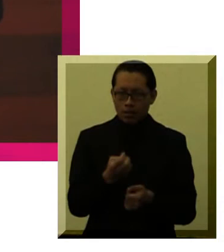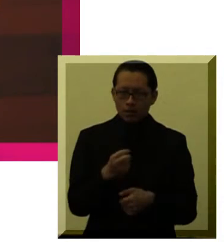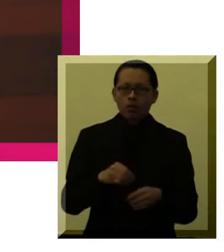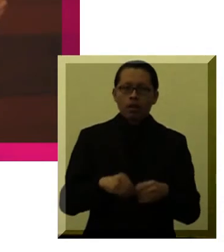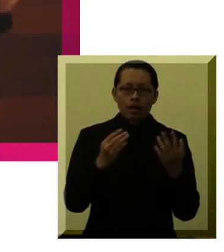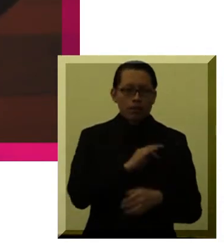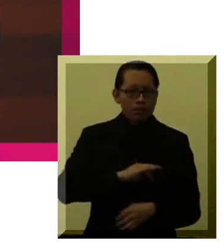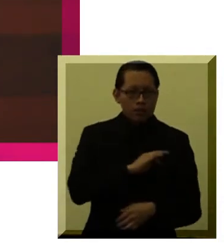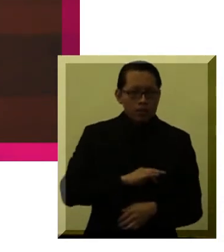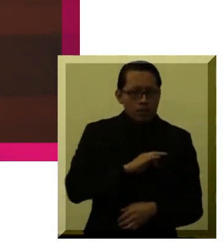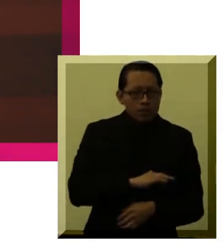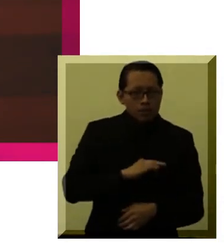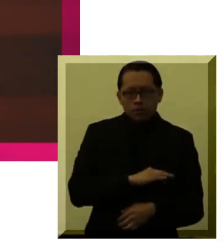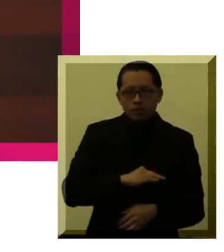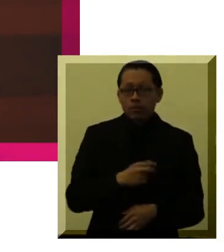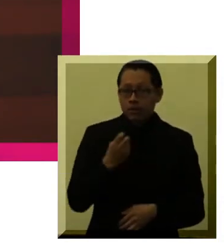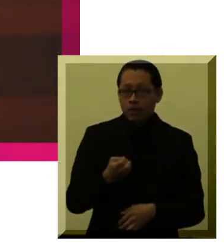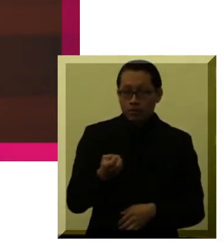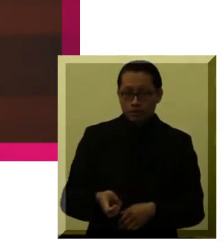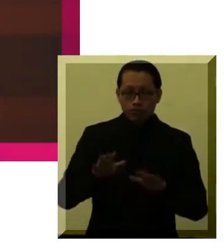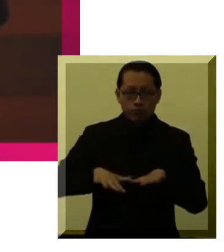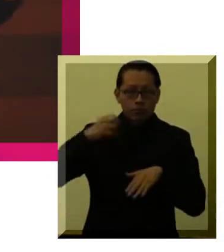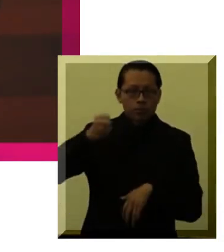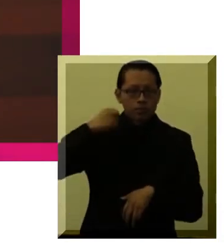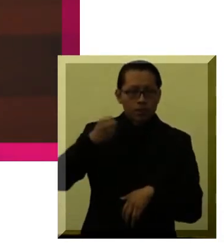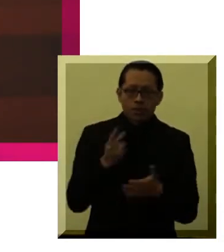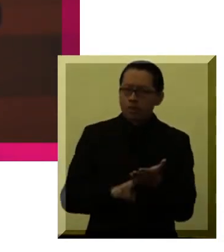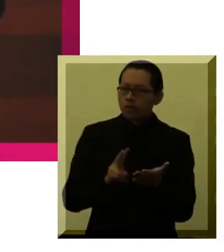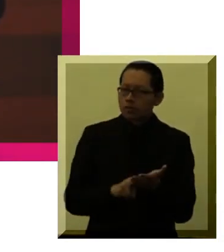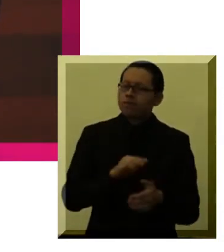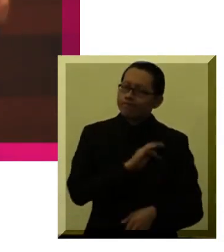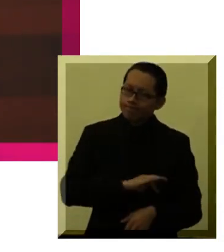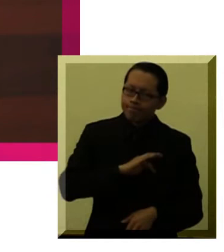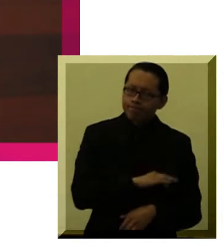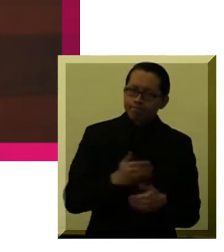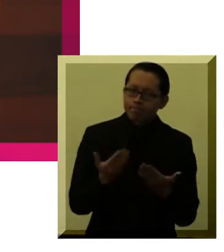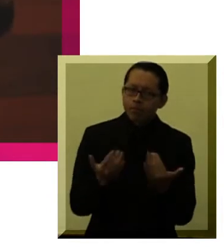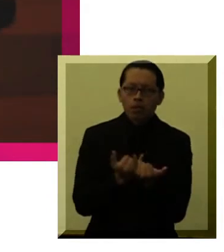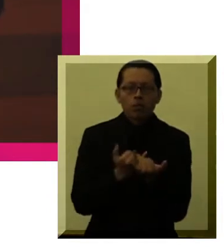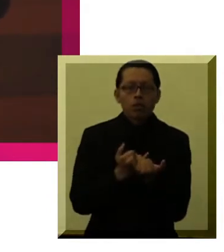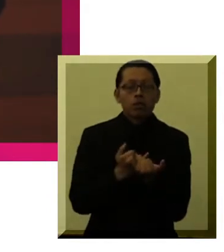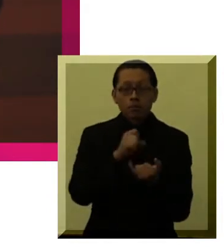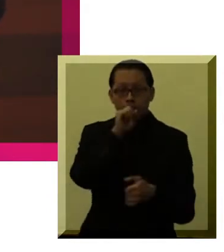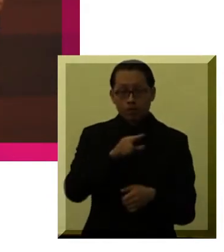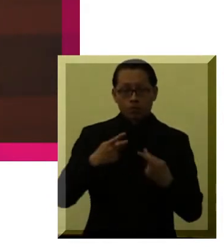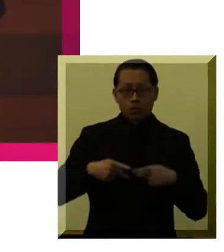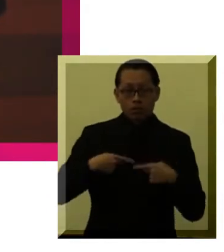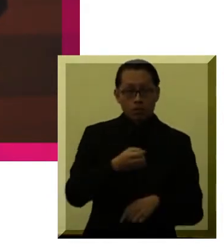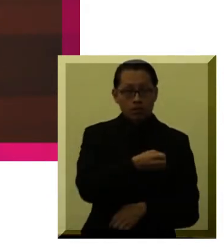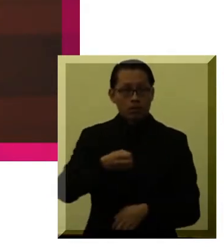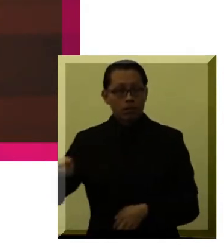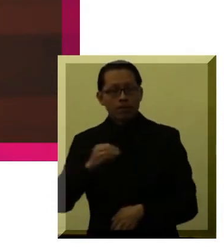por supuesto la realización de este valioso seminario y felicitamos a todas y todos sus organizadores,